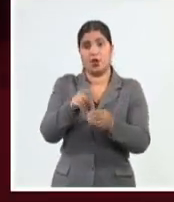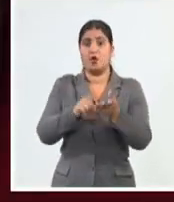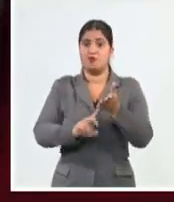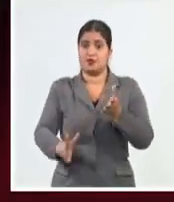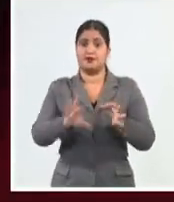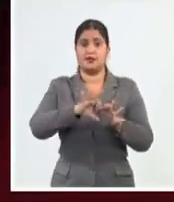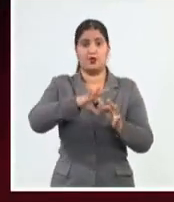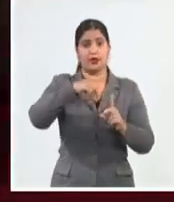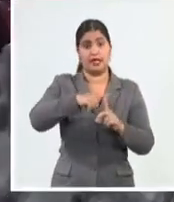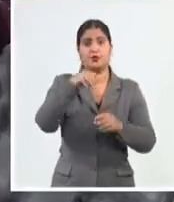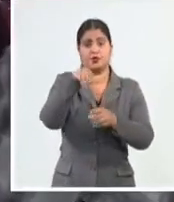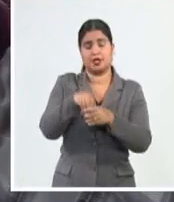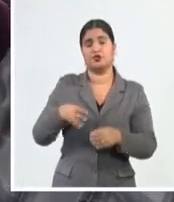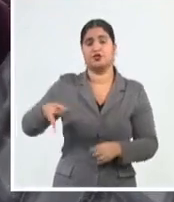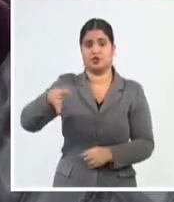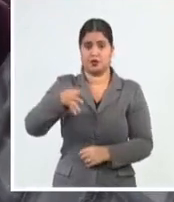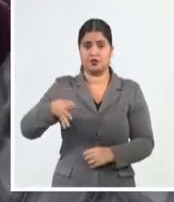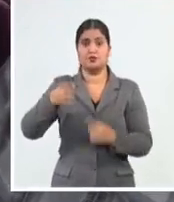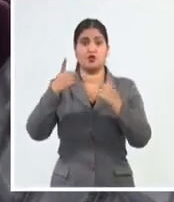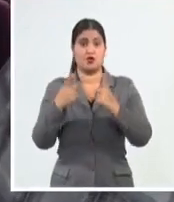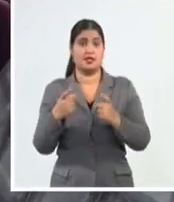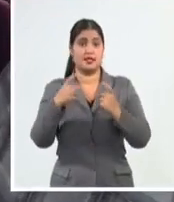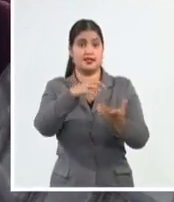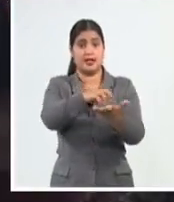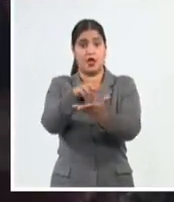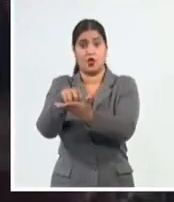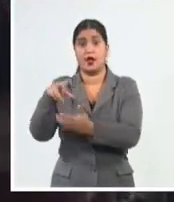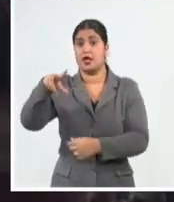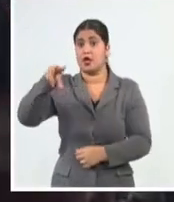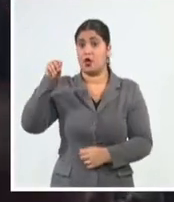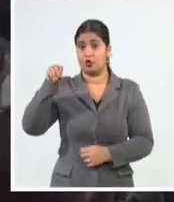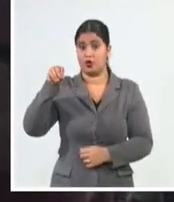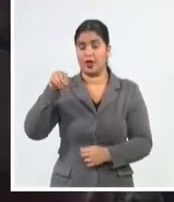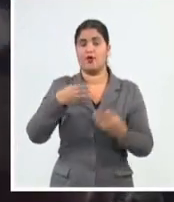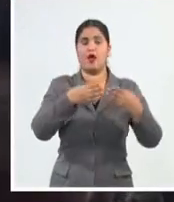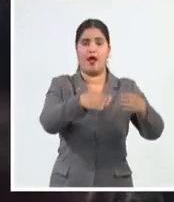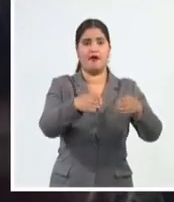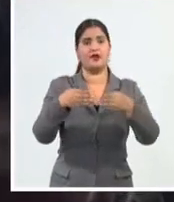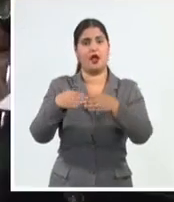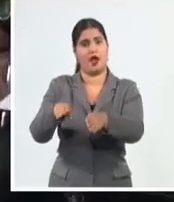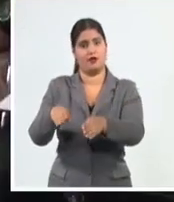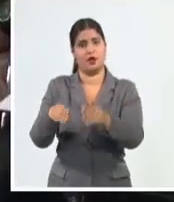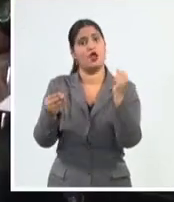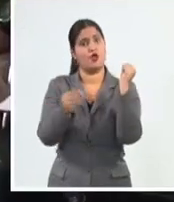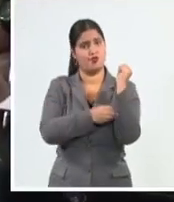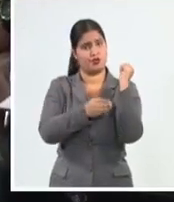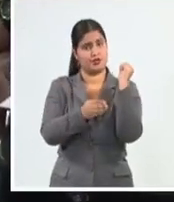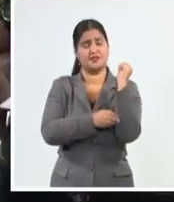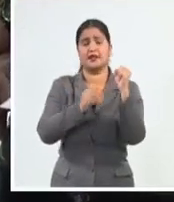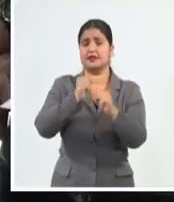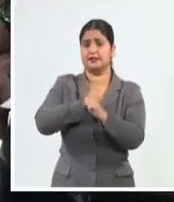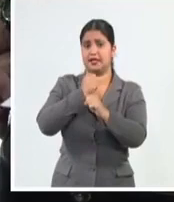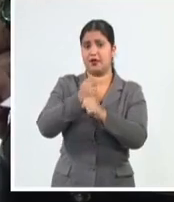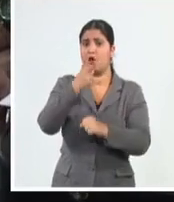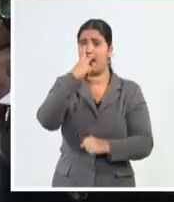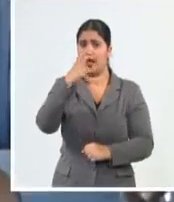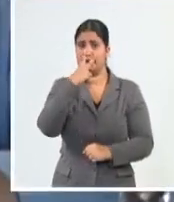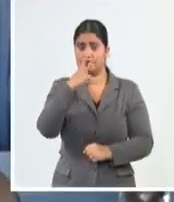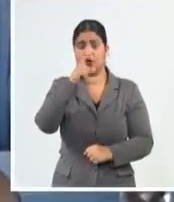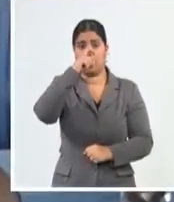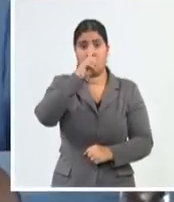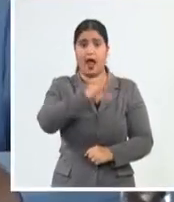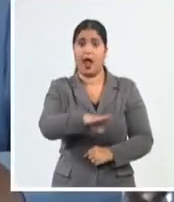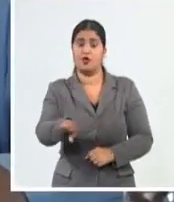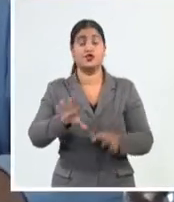necesidad de ampliar las capacidades de aislamientos, potenciar la atención primaria y garantizar la seguridad de los pacientes en estadía grave.